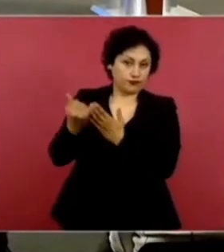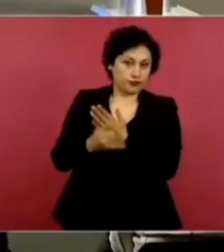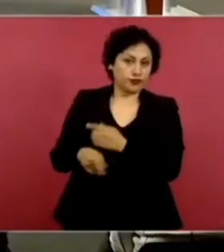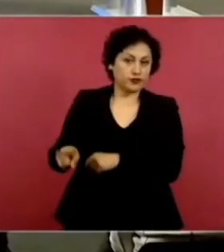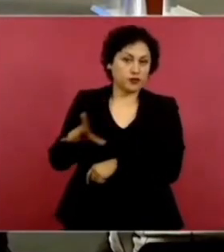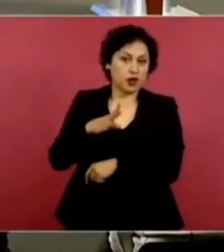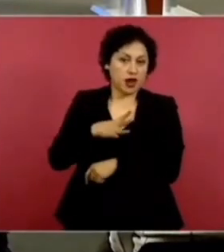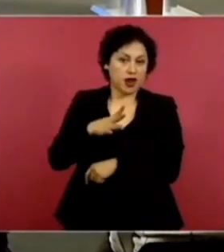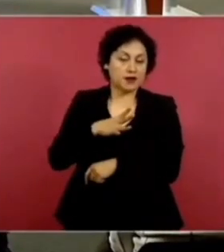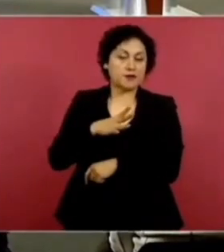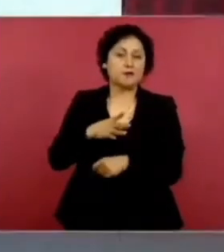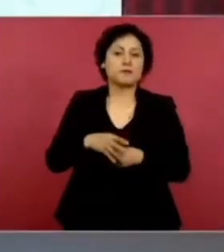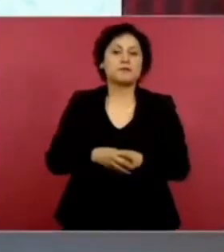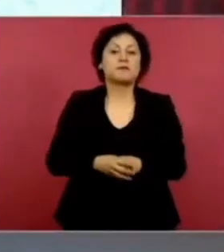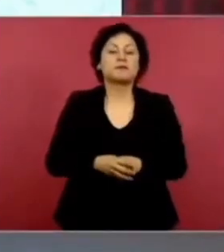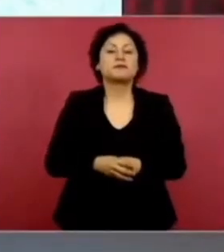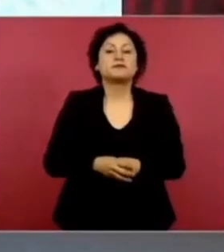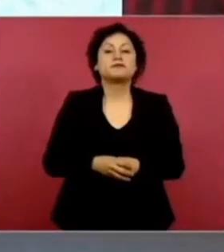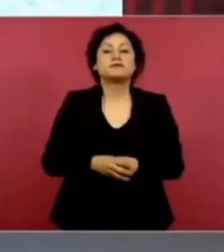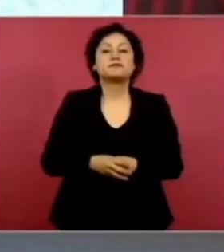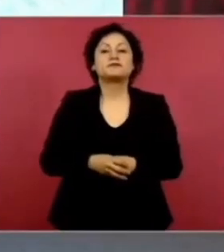Y las empresas.